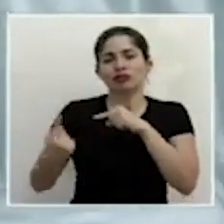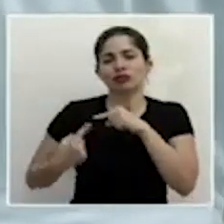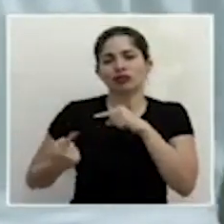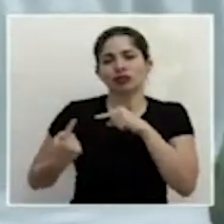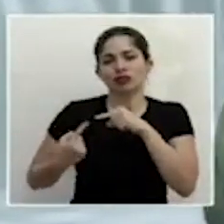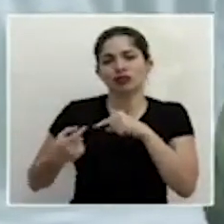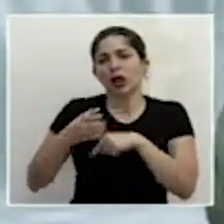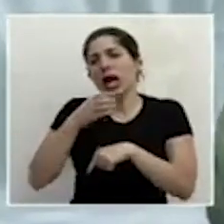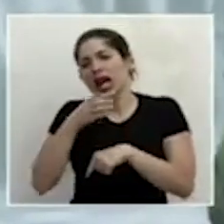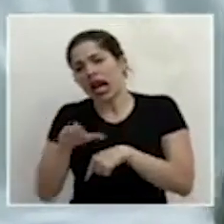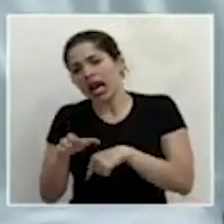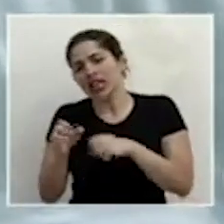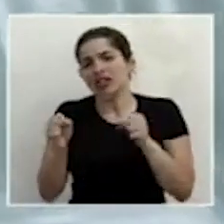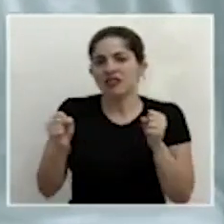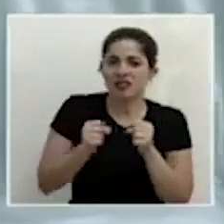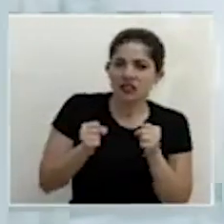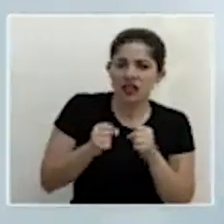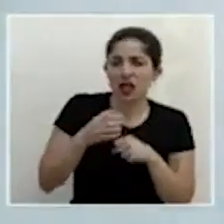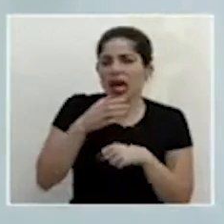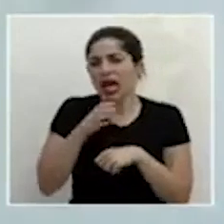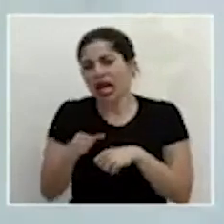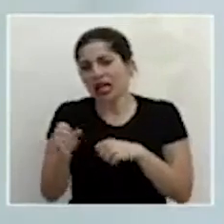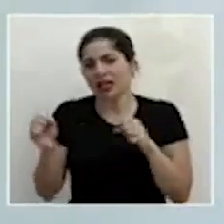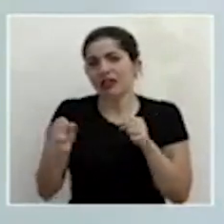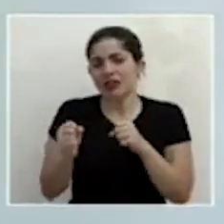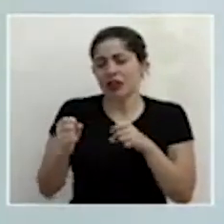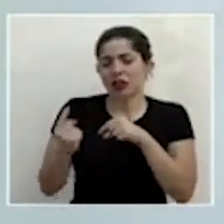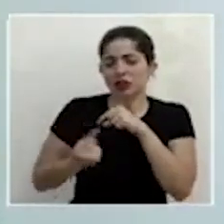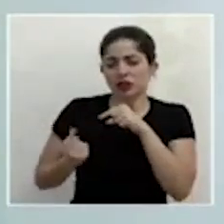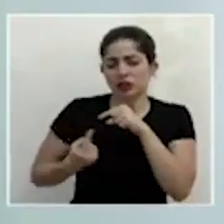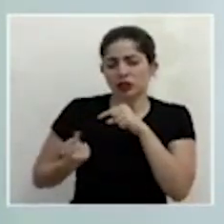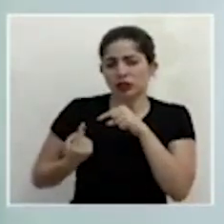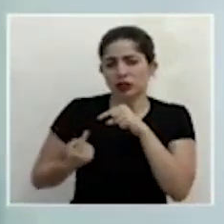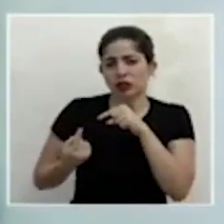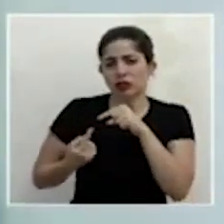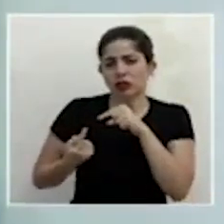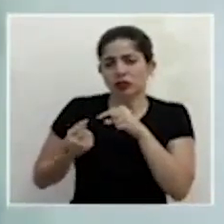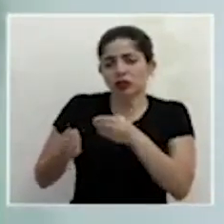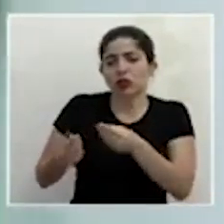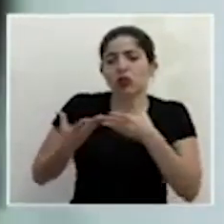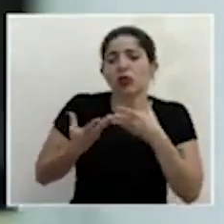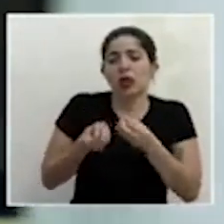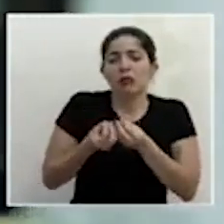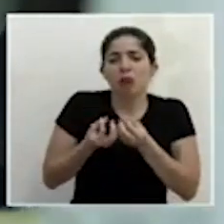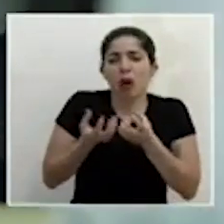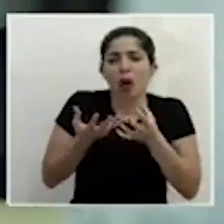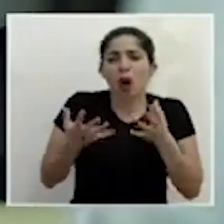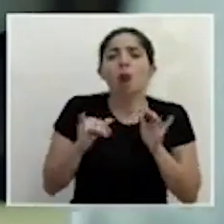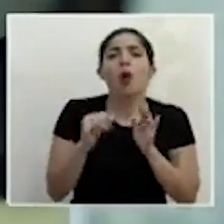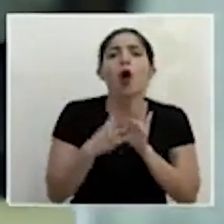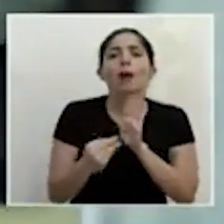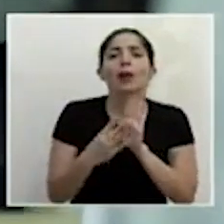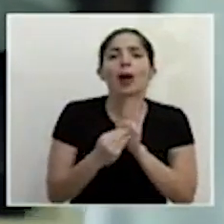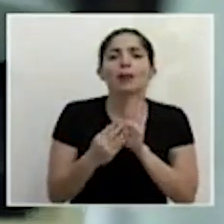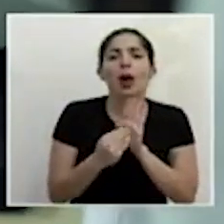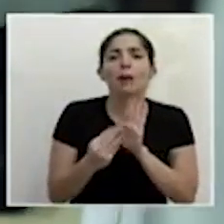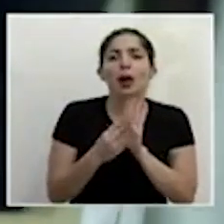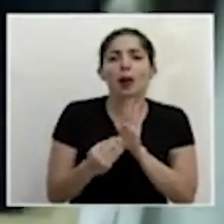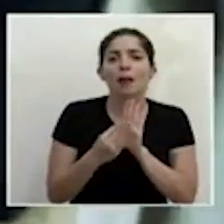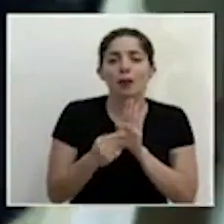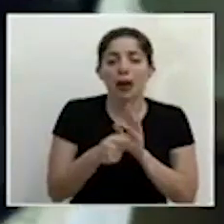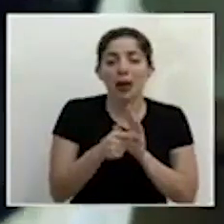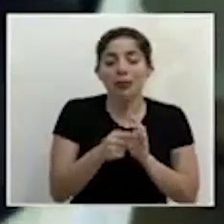enfriamiento de estas reacciones con las cuales se generan millones de copias de